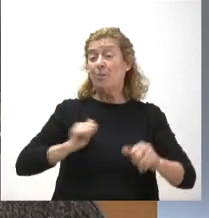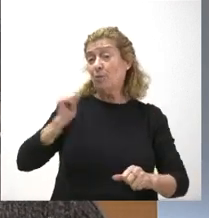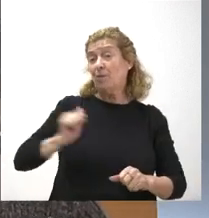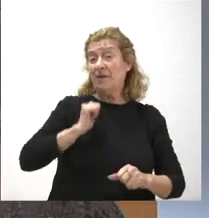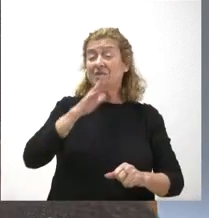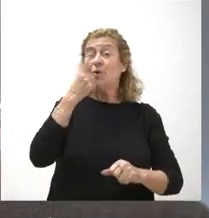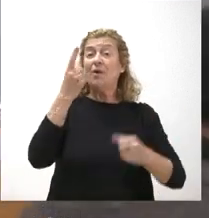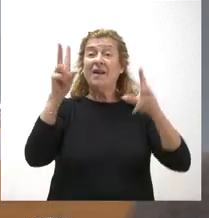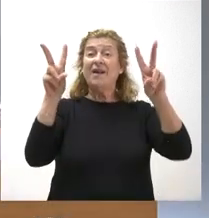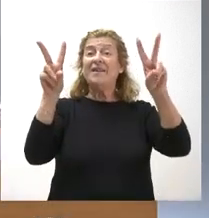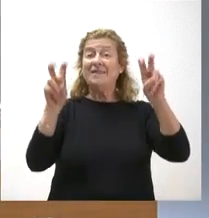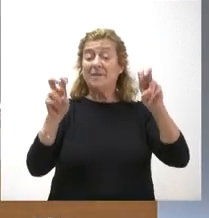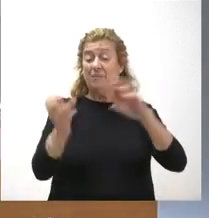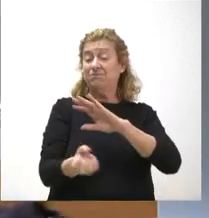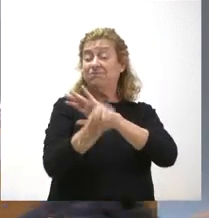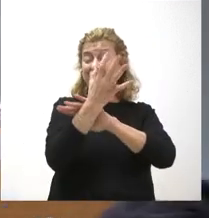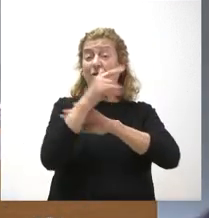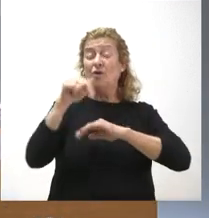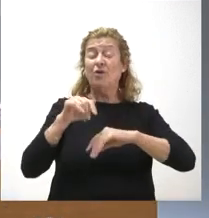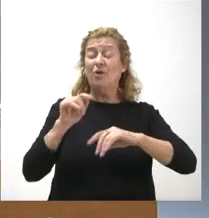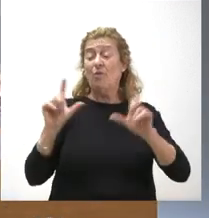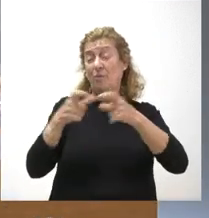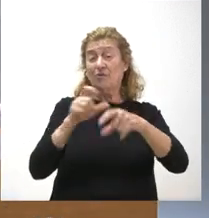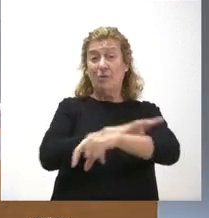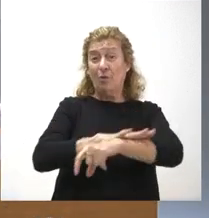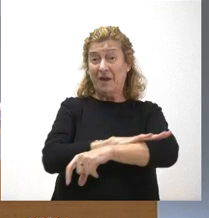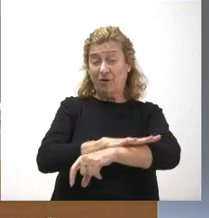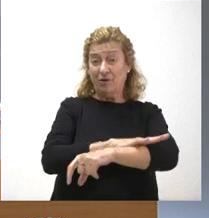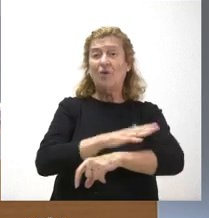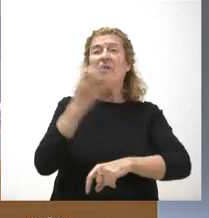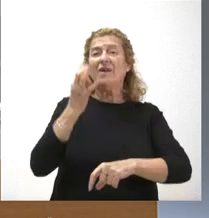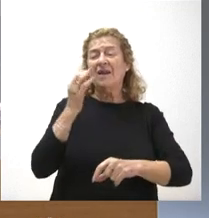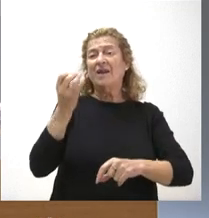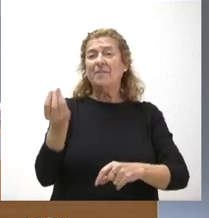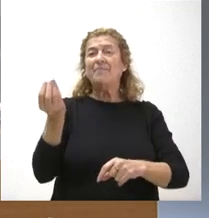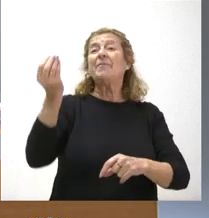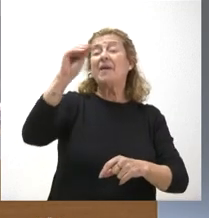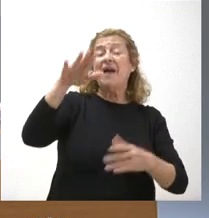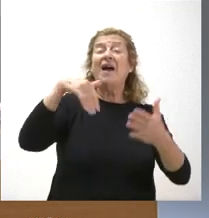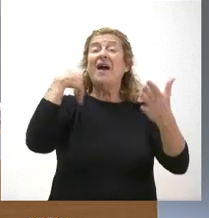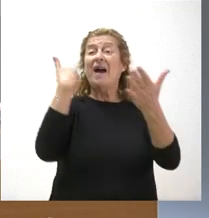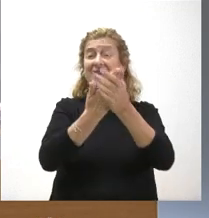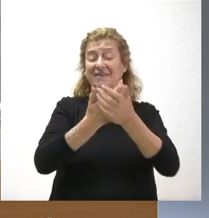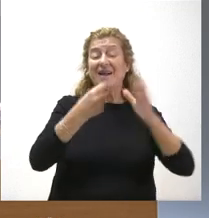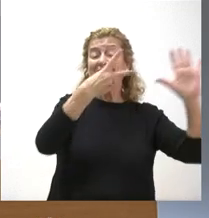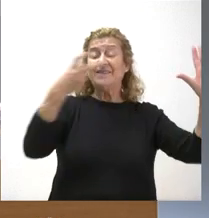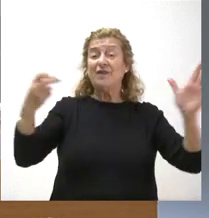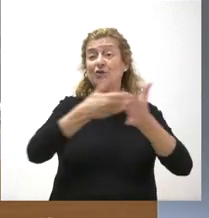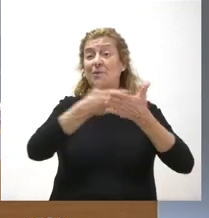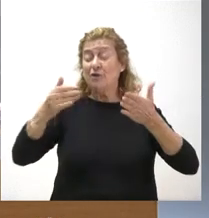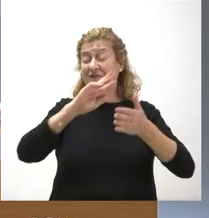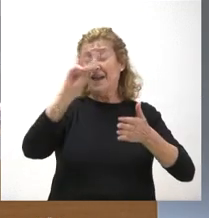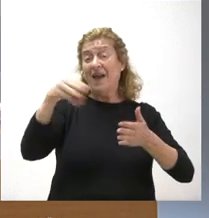los temas que aparecen en el Consejo de Gobierno, que es el incremento hasta superar los 700 millones de euros de la financiación